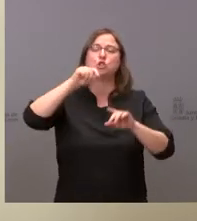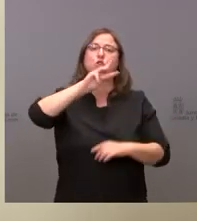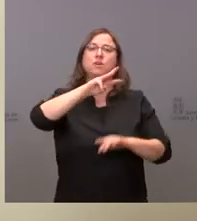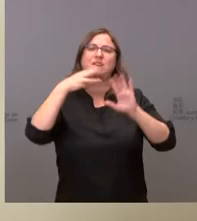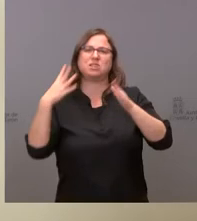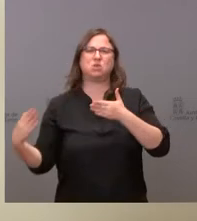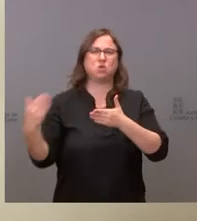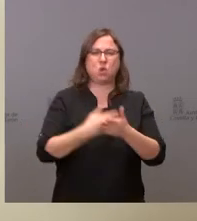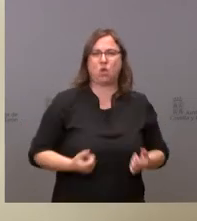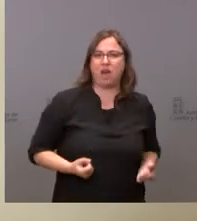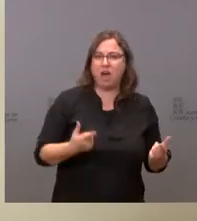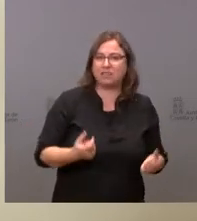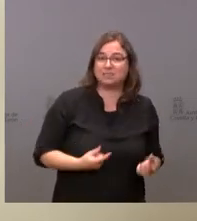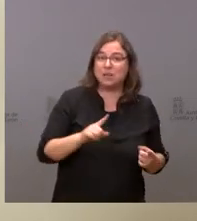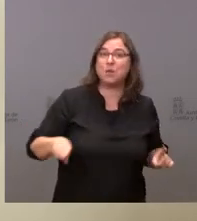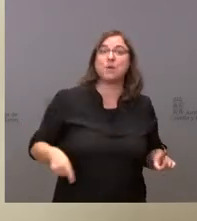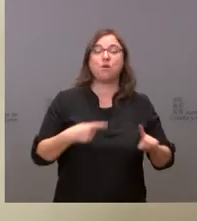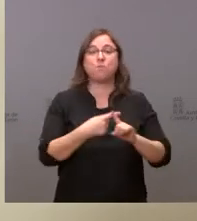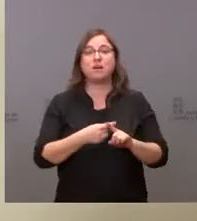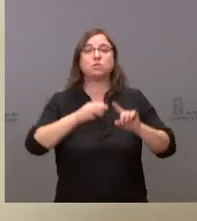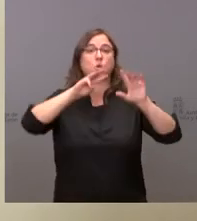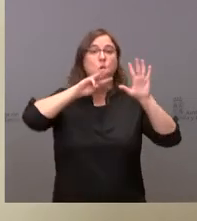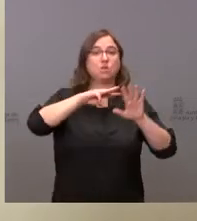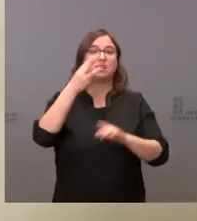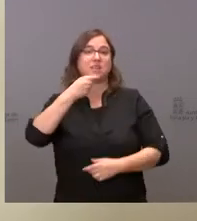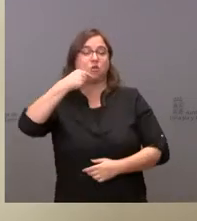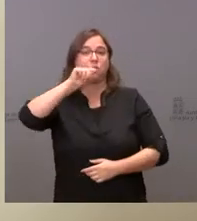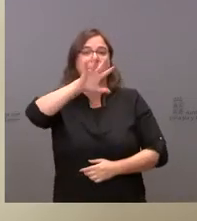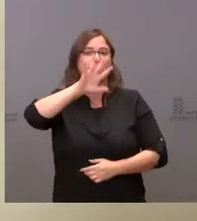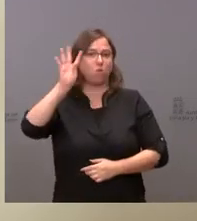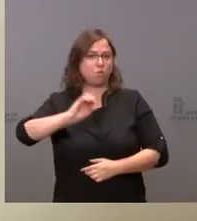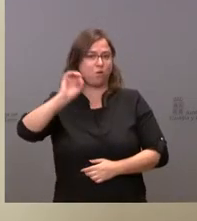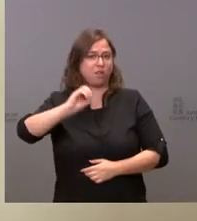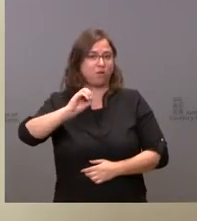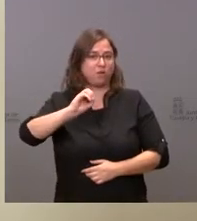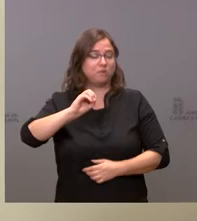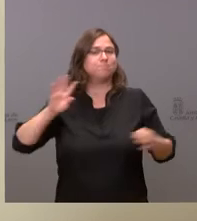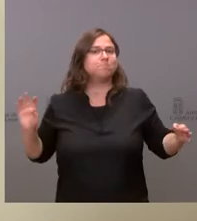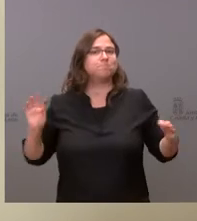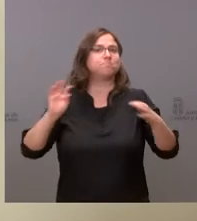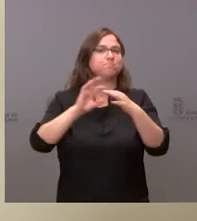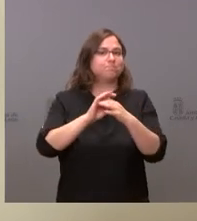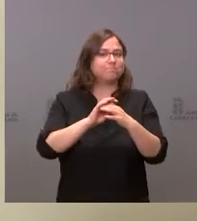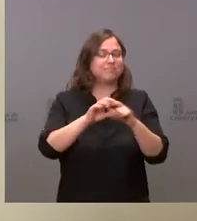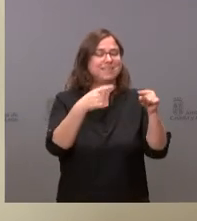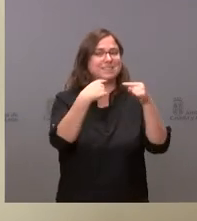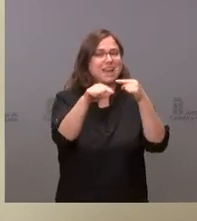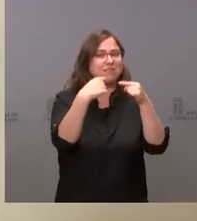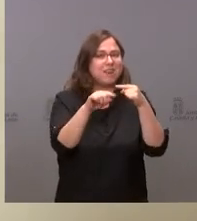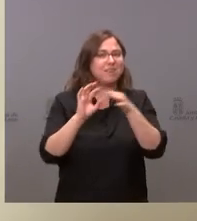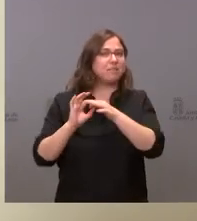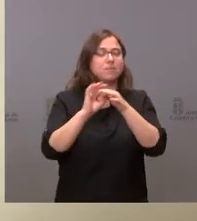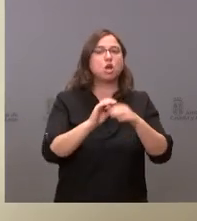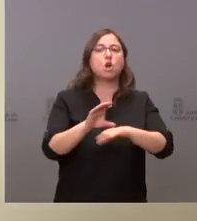gastos y de estos, el 83,54% de las transferencias corresponden a transferencias de las